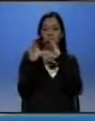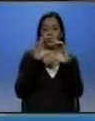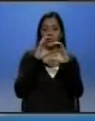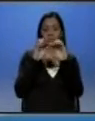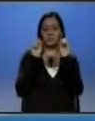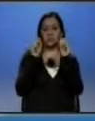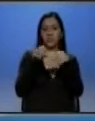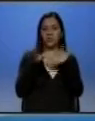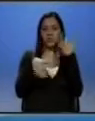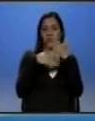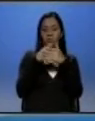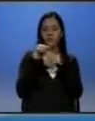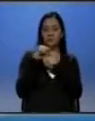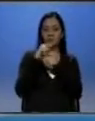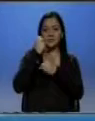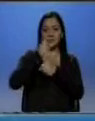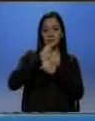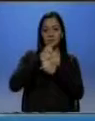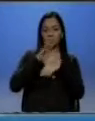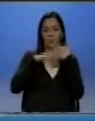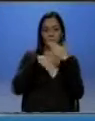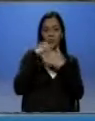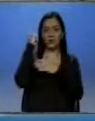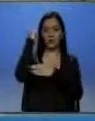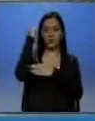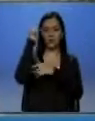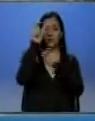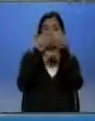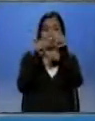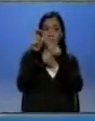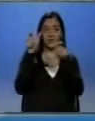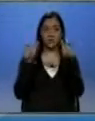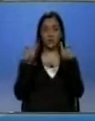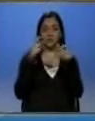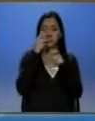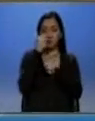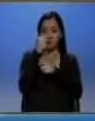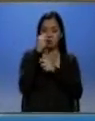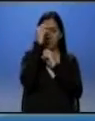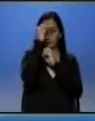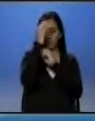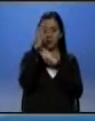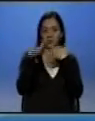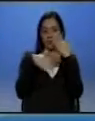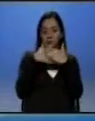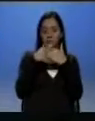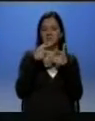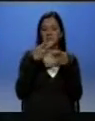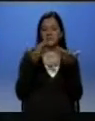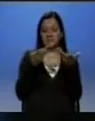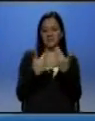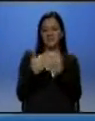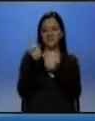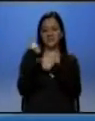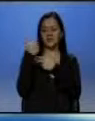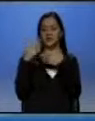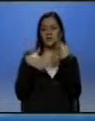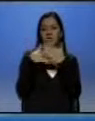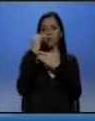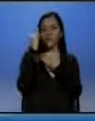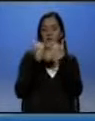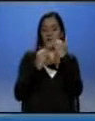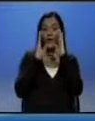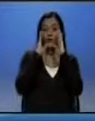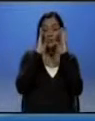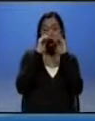permita el ejercicio real de los derechos a los ciudadanos para estar bien informados. Se trata, por ejemplo, por fin de la atención